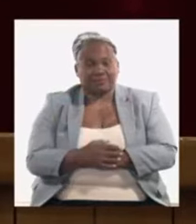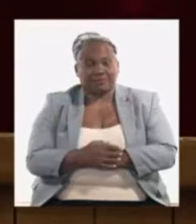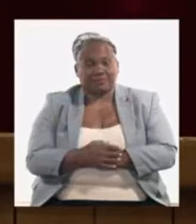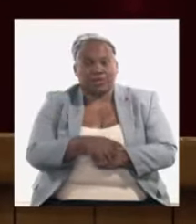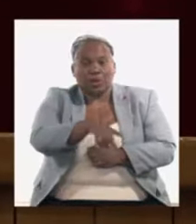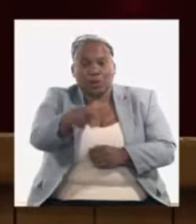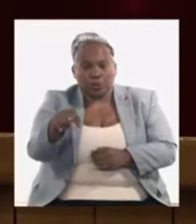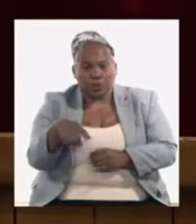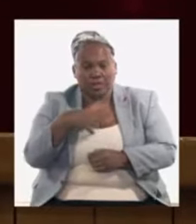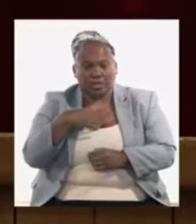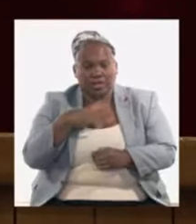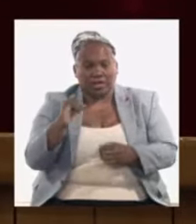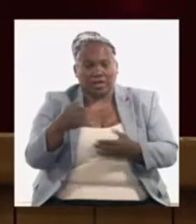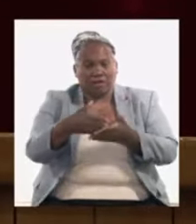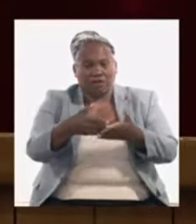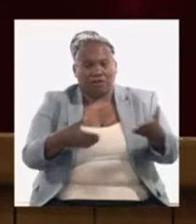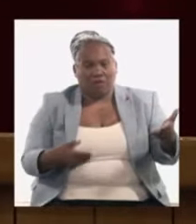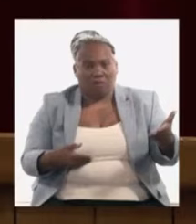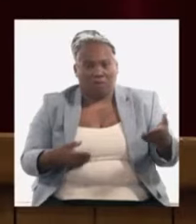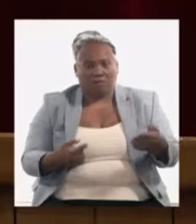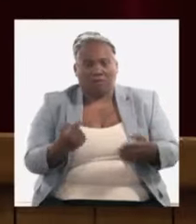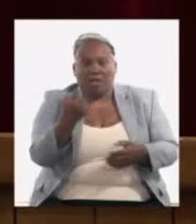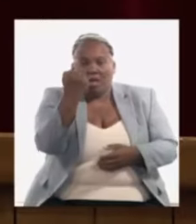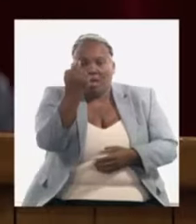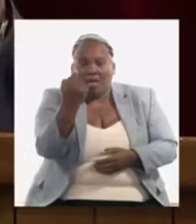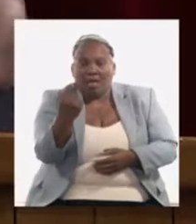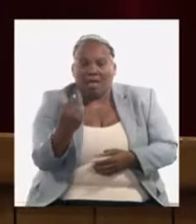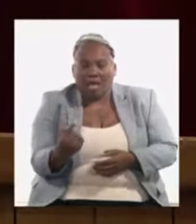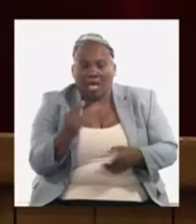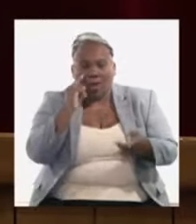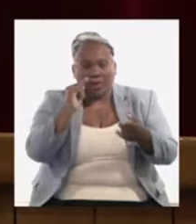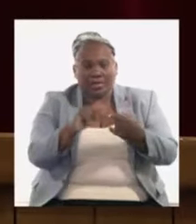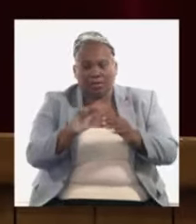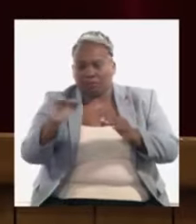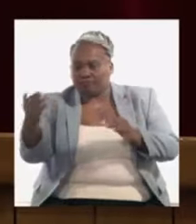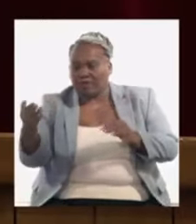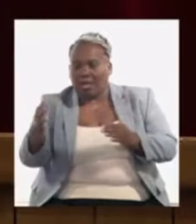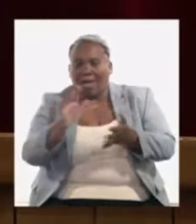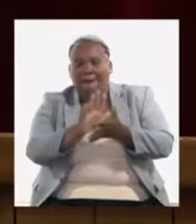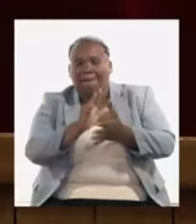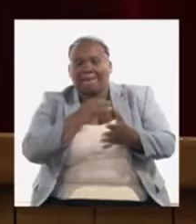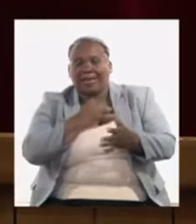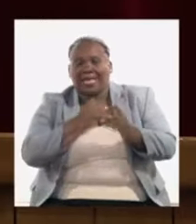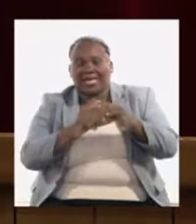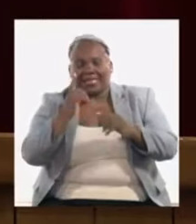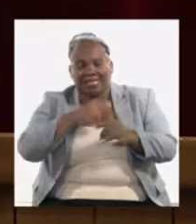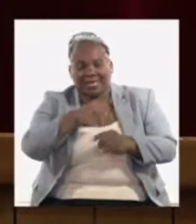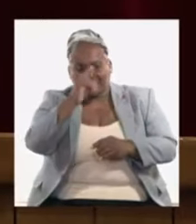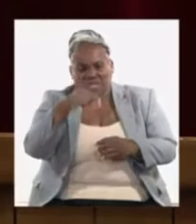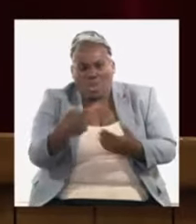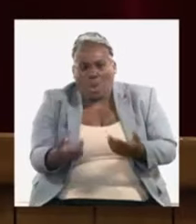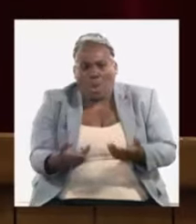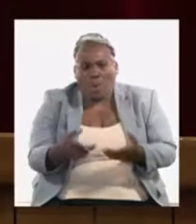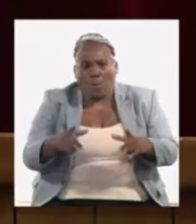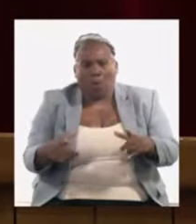ustedes también en el informe cada objetivo tiene sus metas de cómo vamos a ir midiendo su cumplimiento